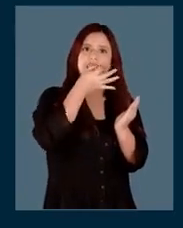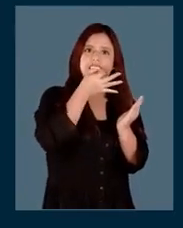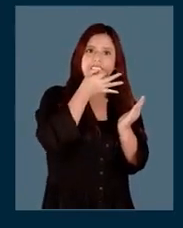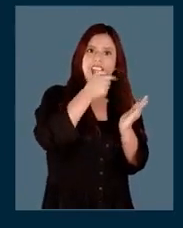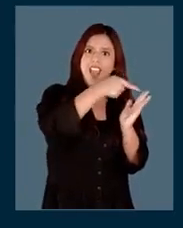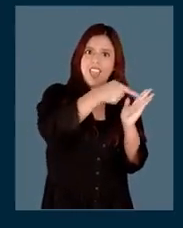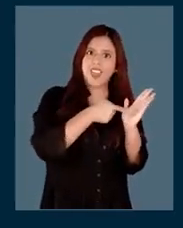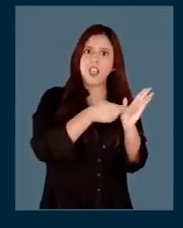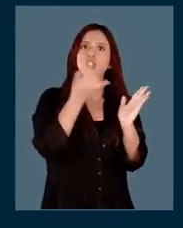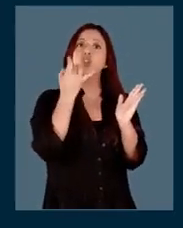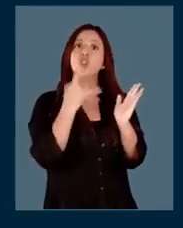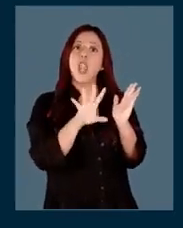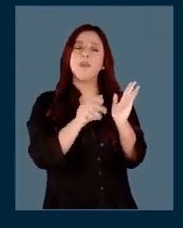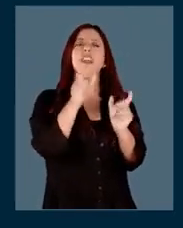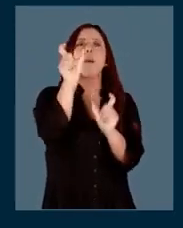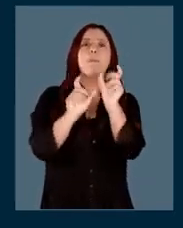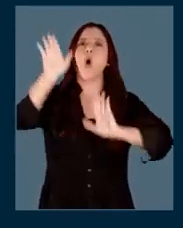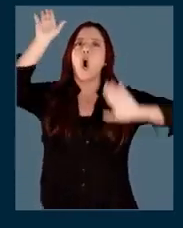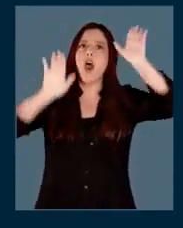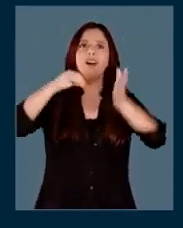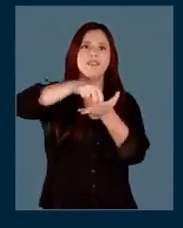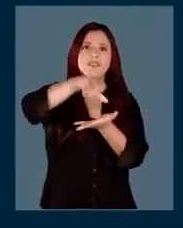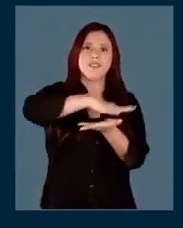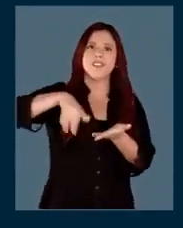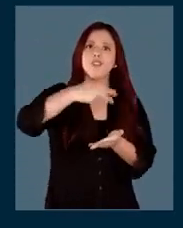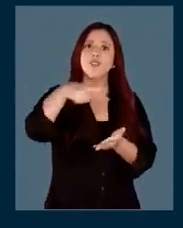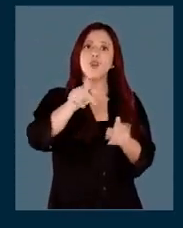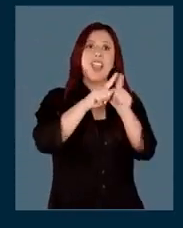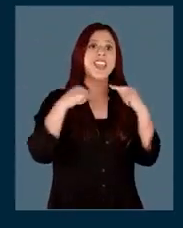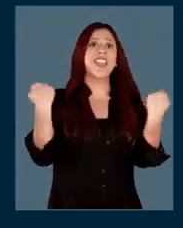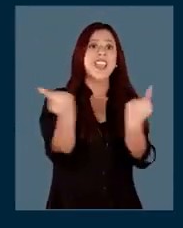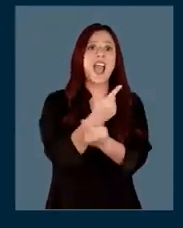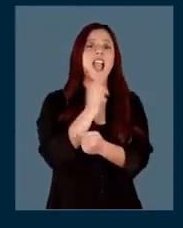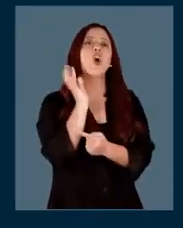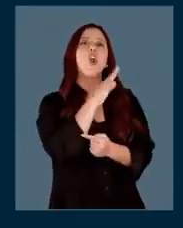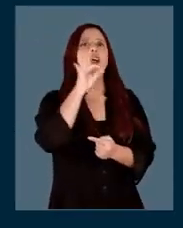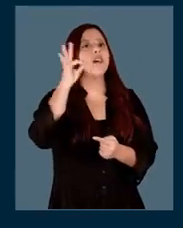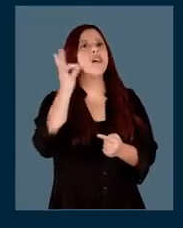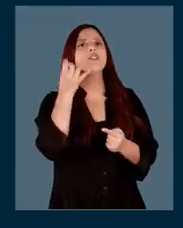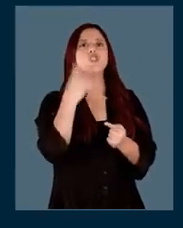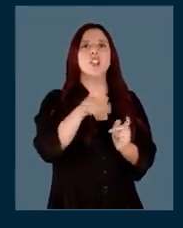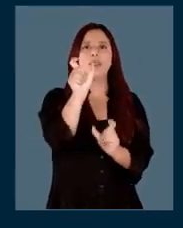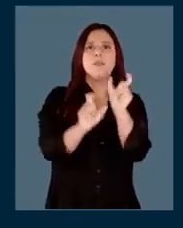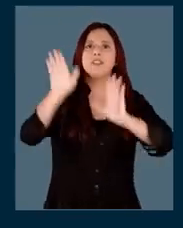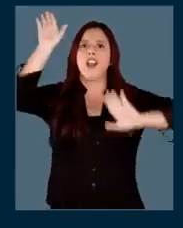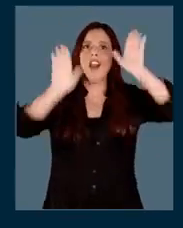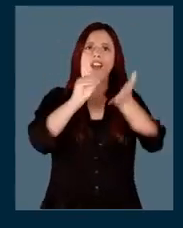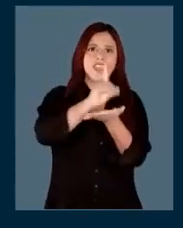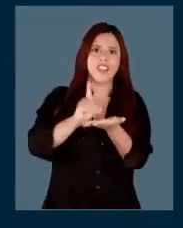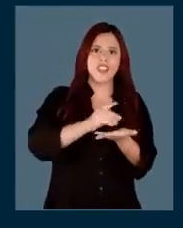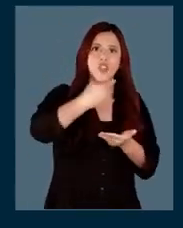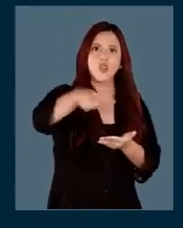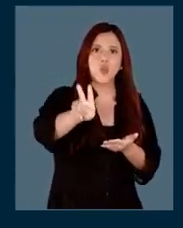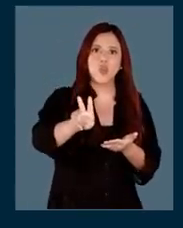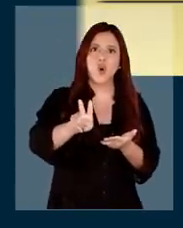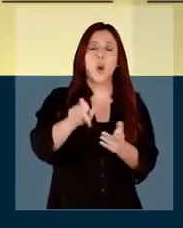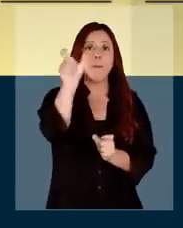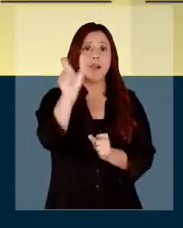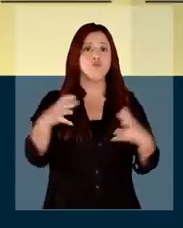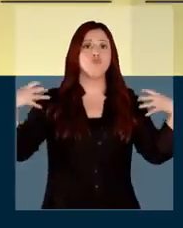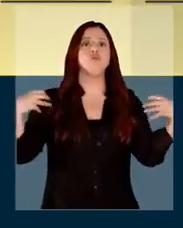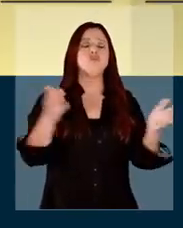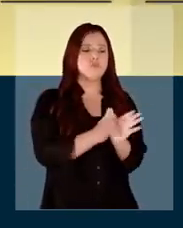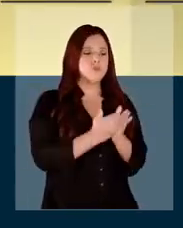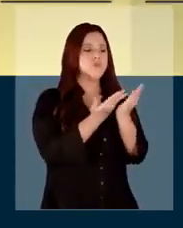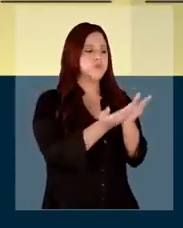indígenas serán verdes, y tendrán solo los candidatos de tu pueblo. Las generales serán beige, y tendrán solo los candidatos de tu distrito. El